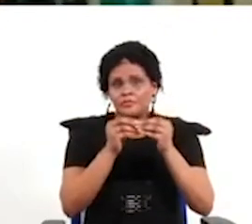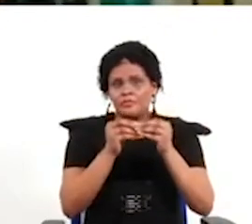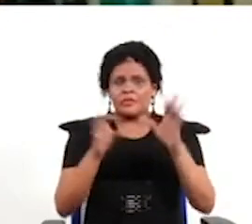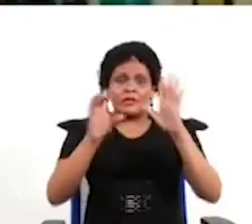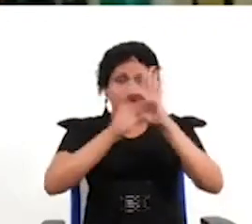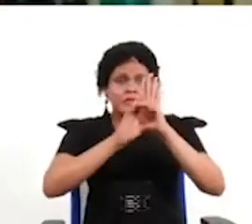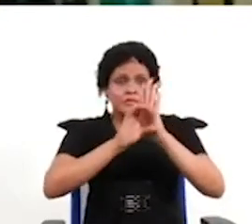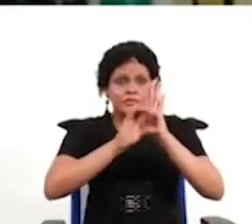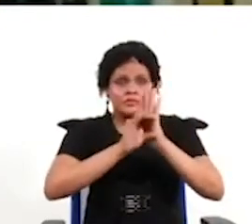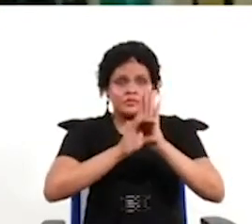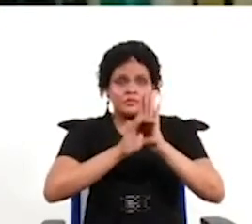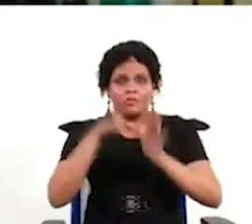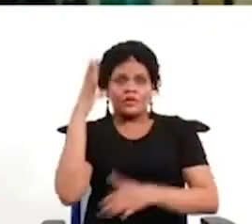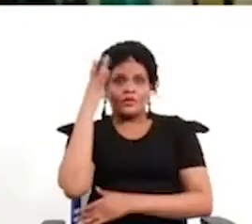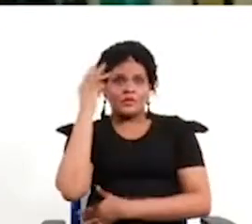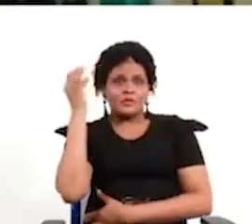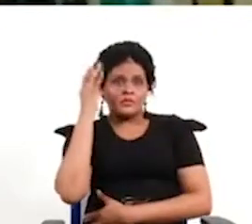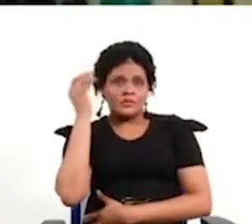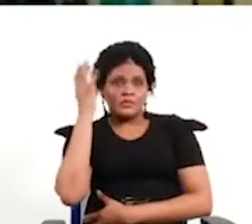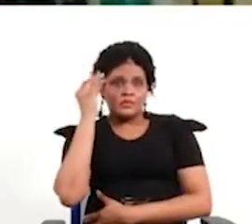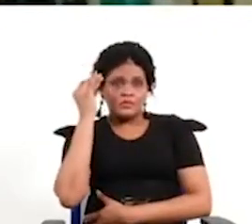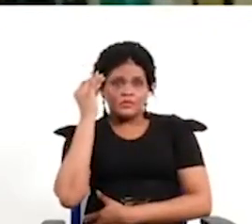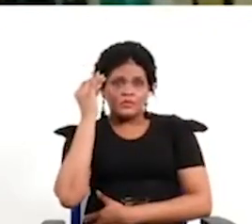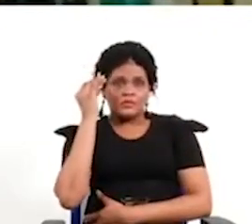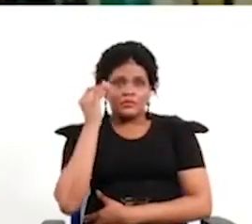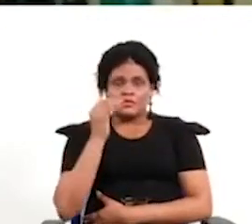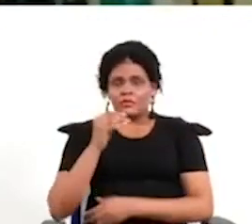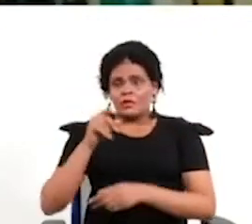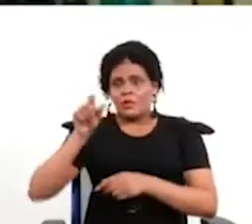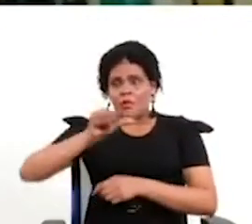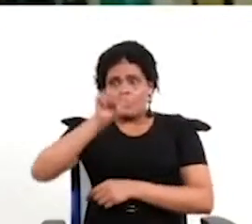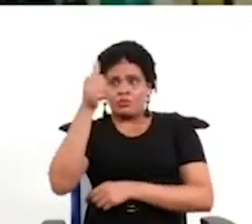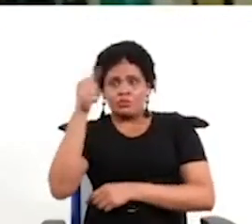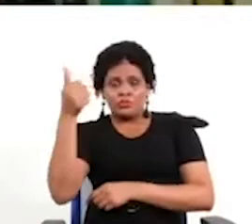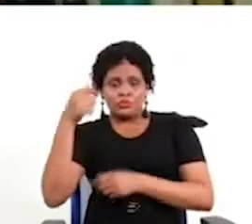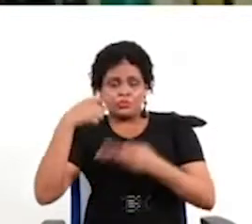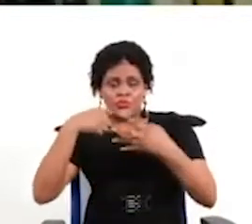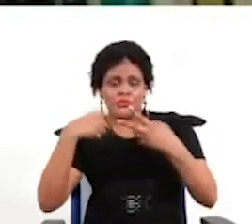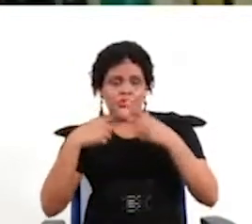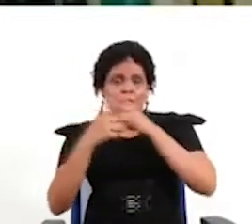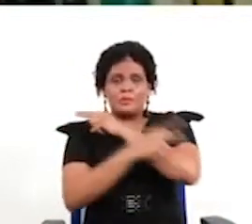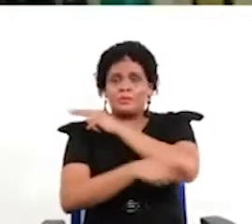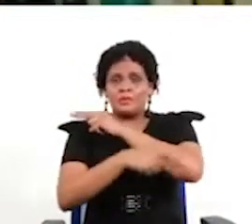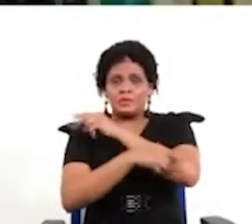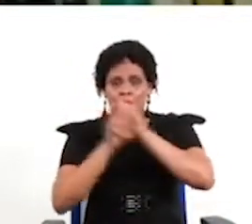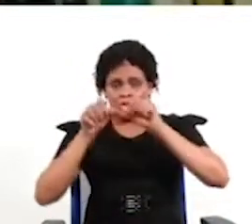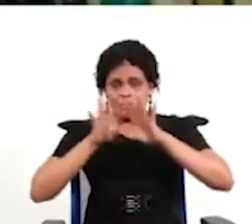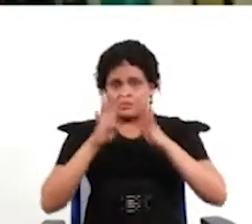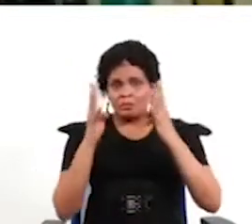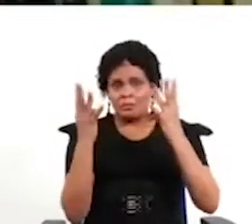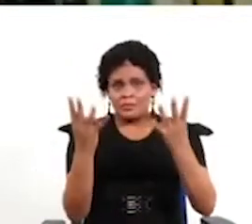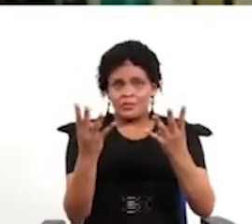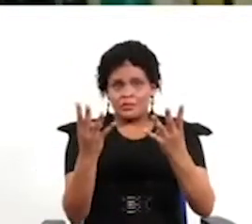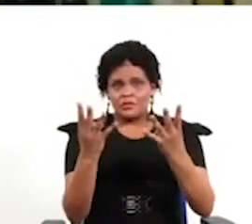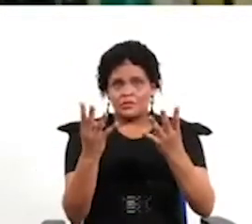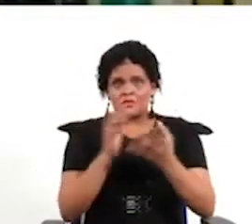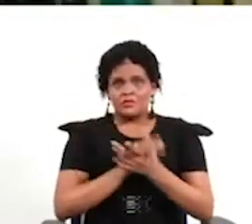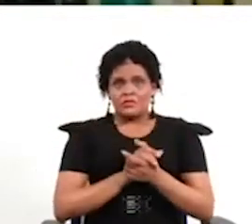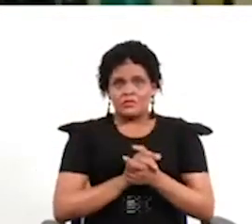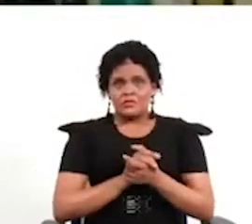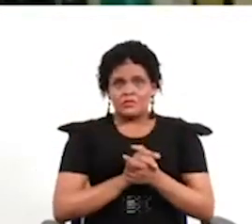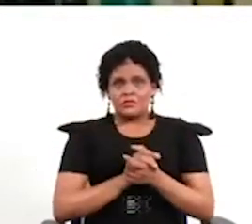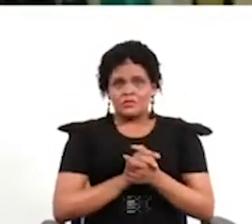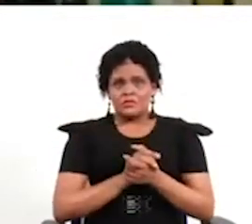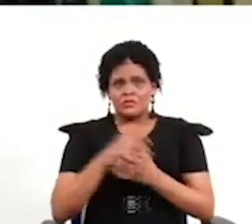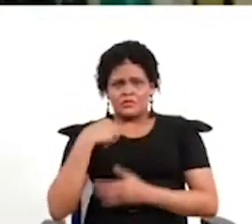ejemplo la experiencia de Irlanda o de Islandia y hagamos una asamblea sorteada. Y ese es un ejemplo muy bueno, yo creo que